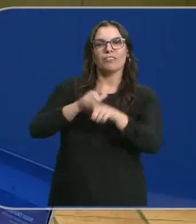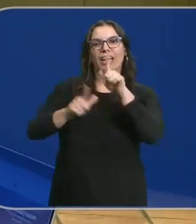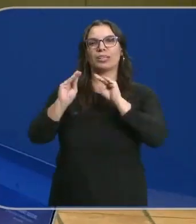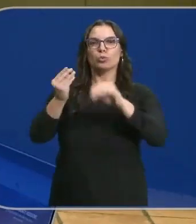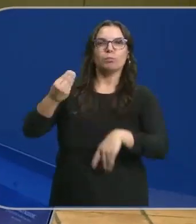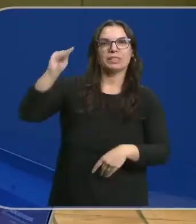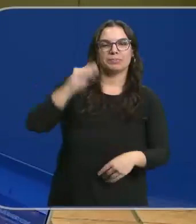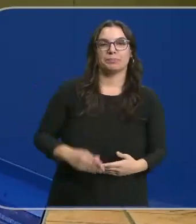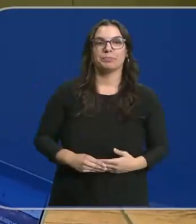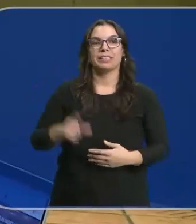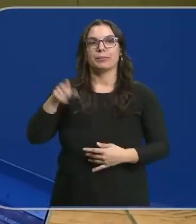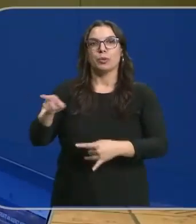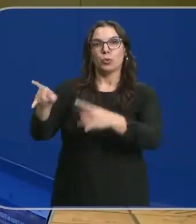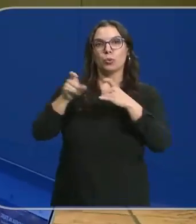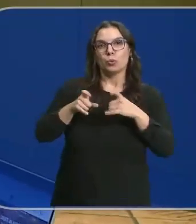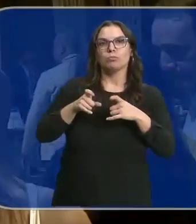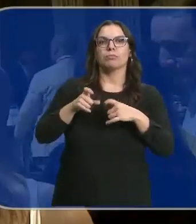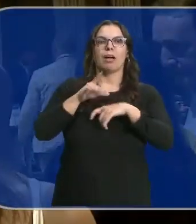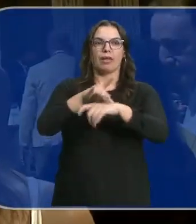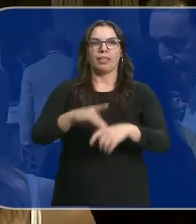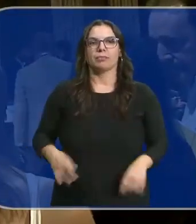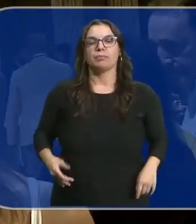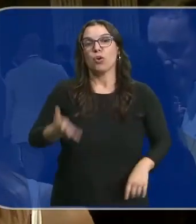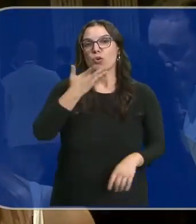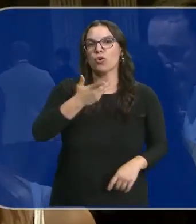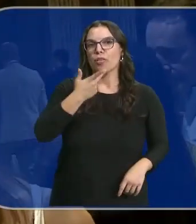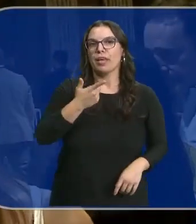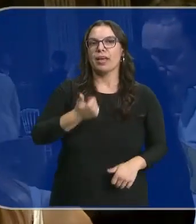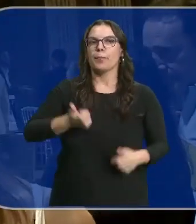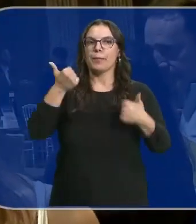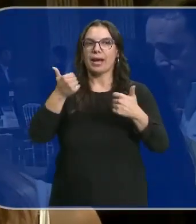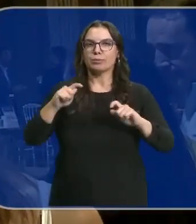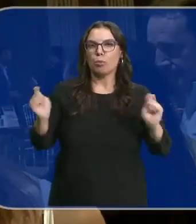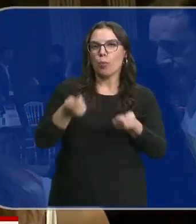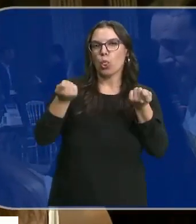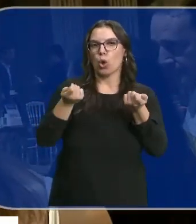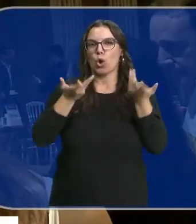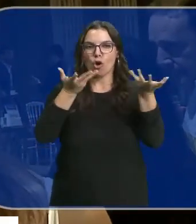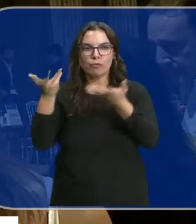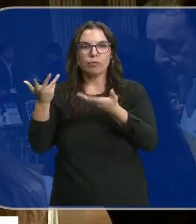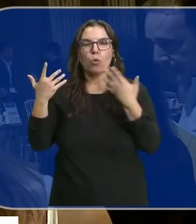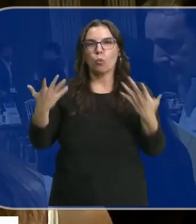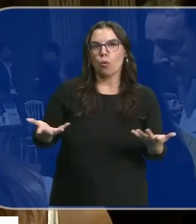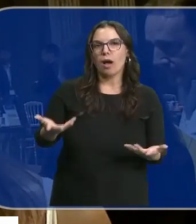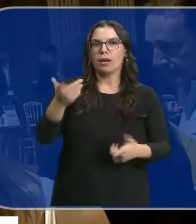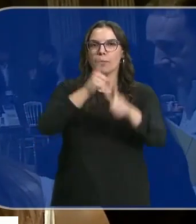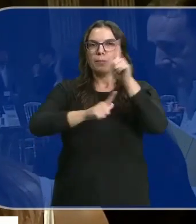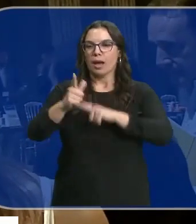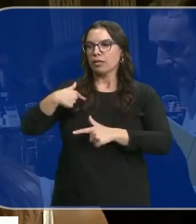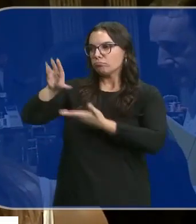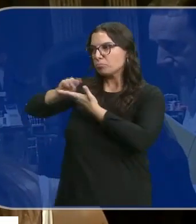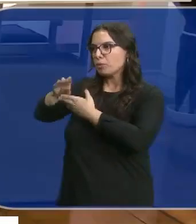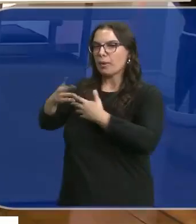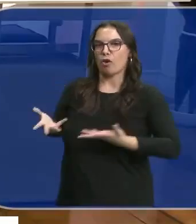clientes. Y así captar la atención de las agencias. Conocer un poquito más de cerca esas promociones y viajes que podemos